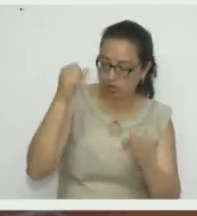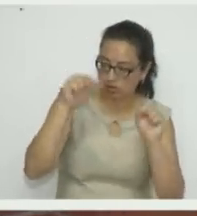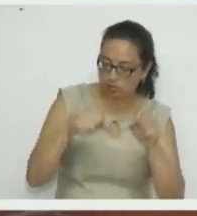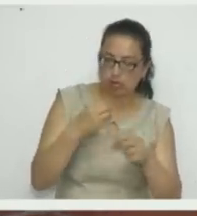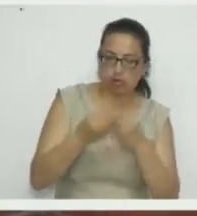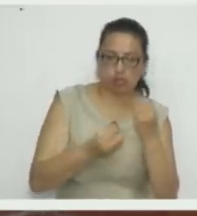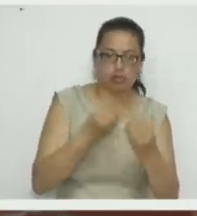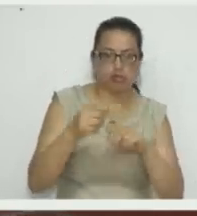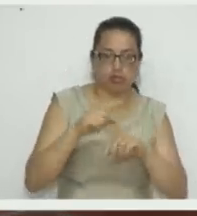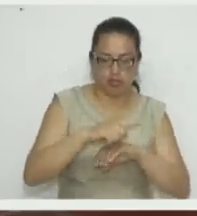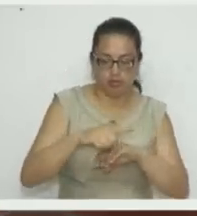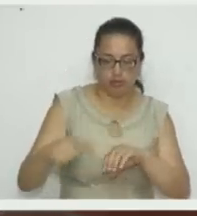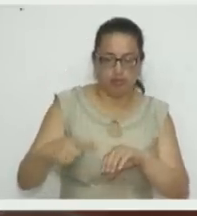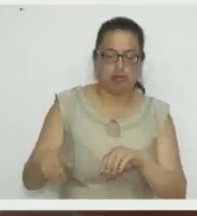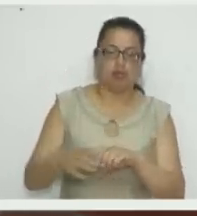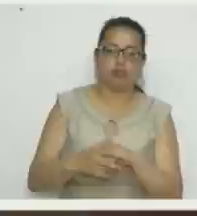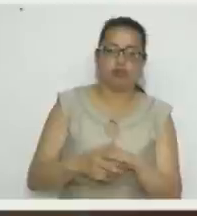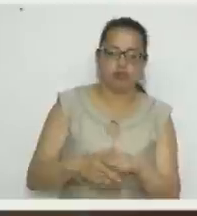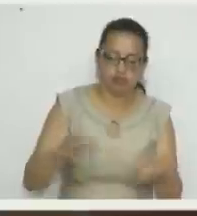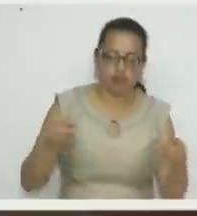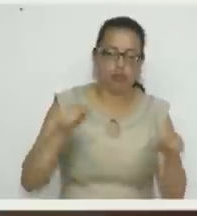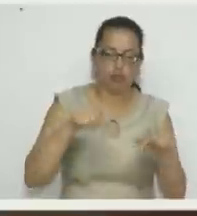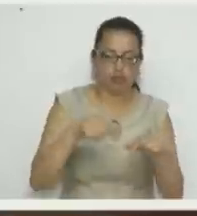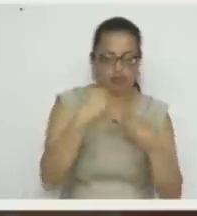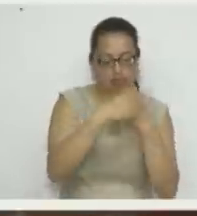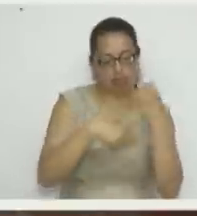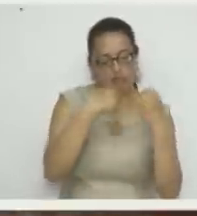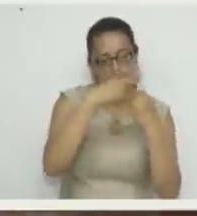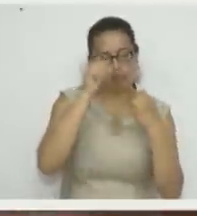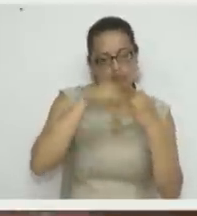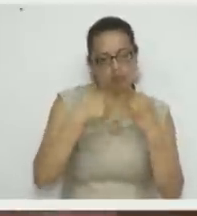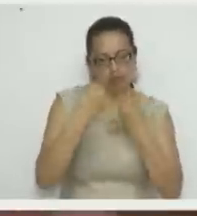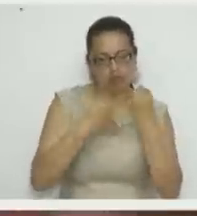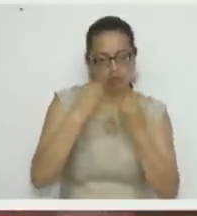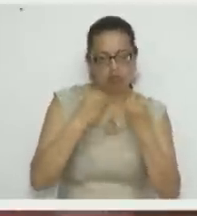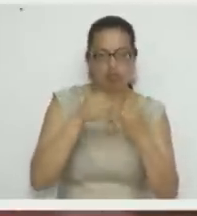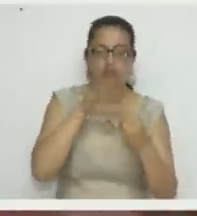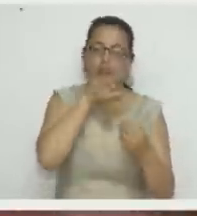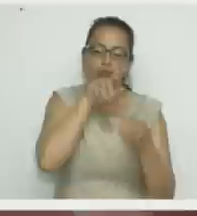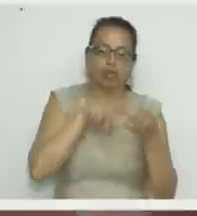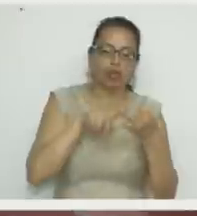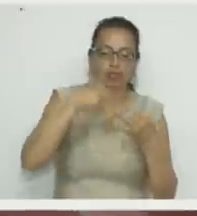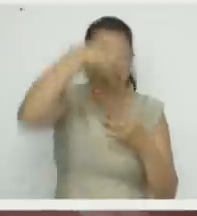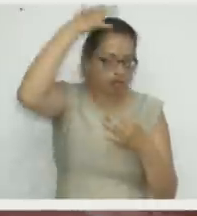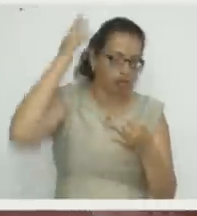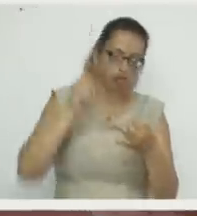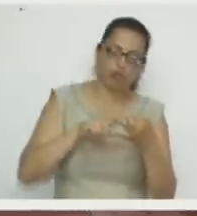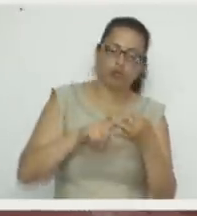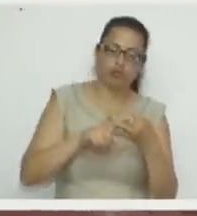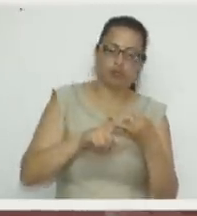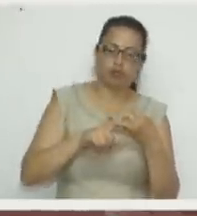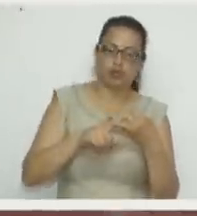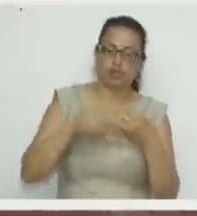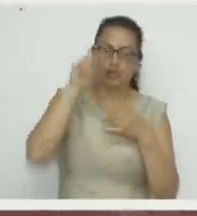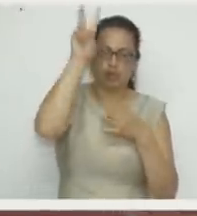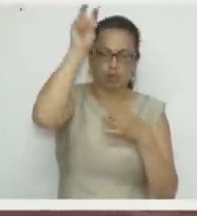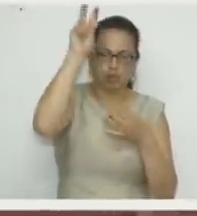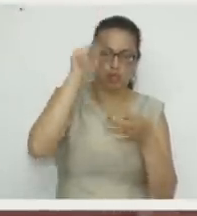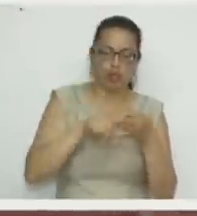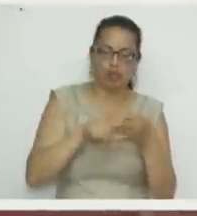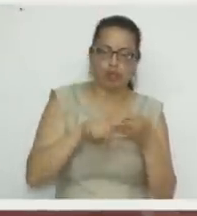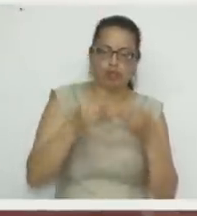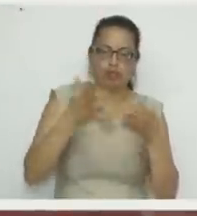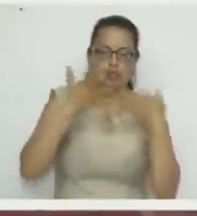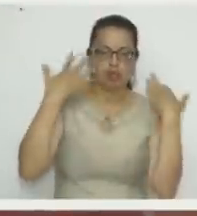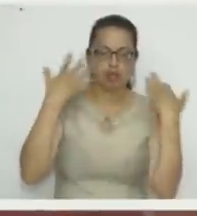figuras? Sí, claro. Con esta cara se puede hacer leones, se puede hacer perros, puede hacer conejos. Gatos.